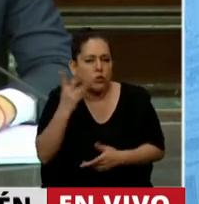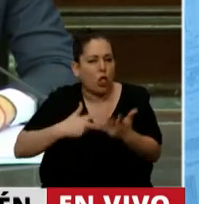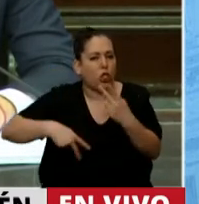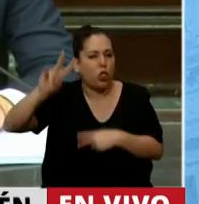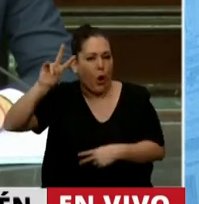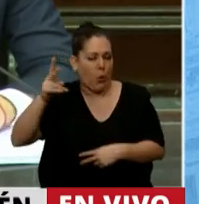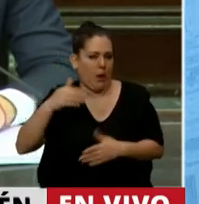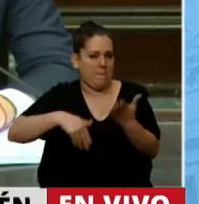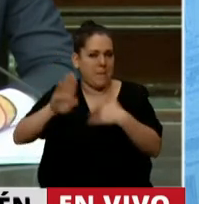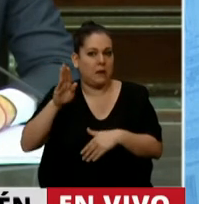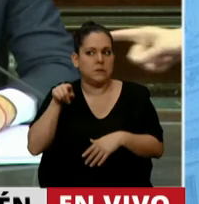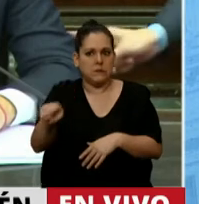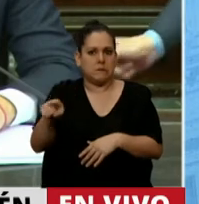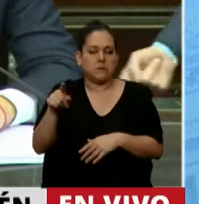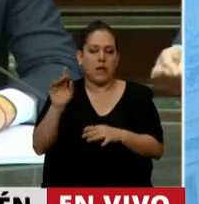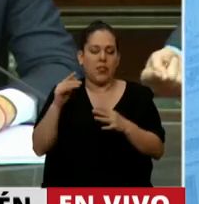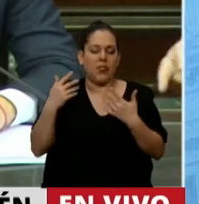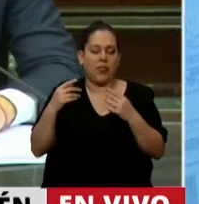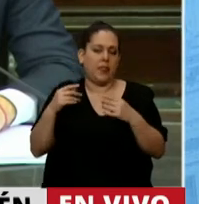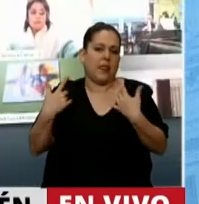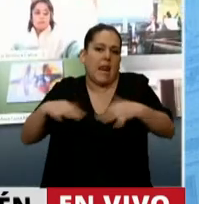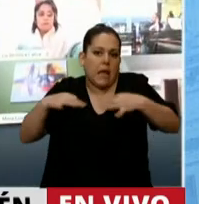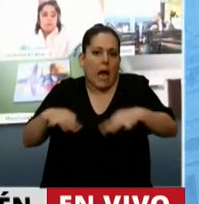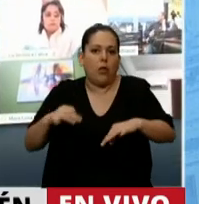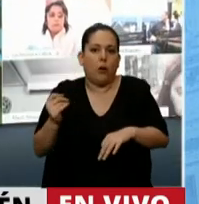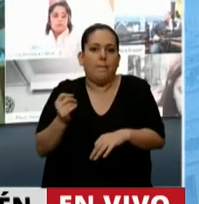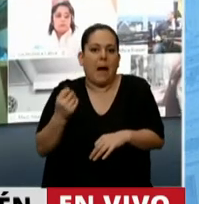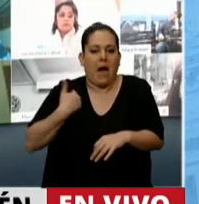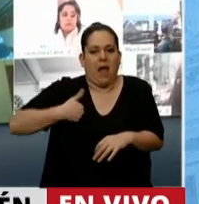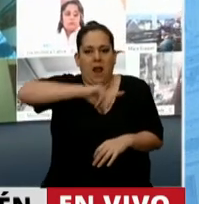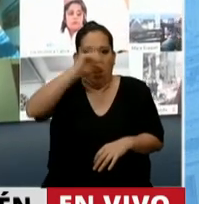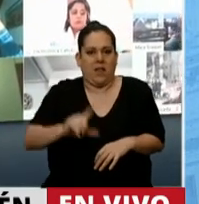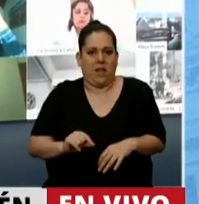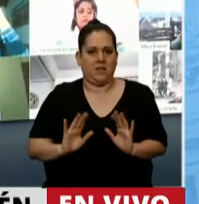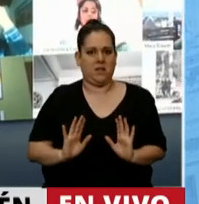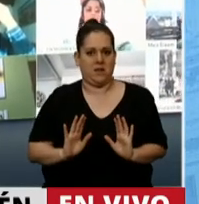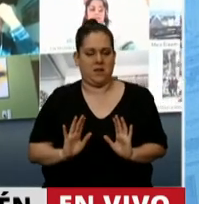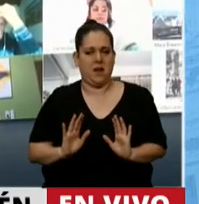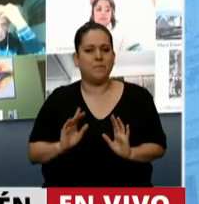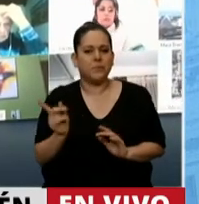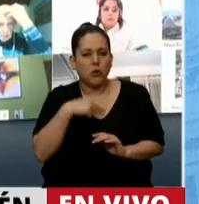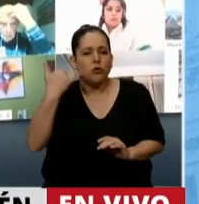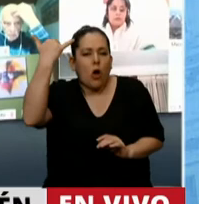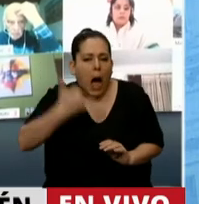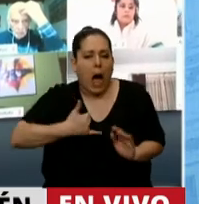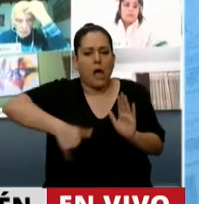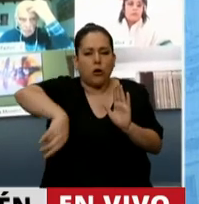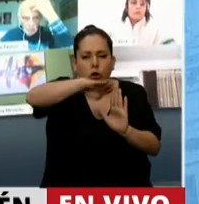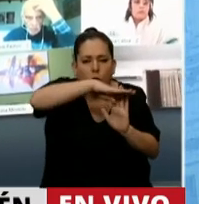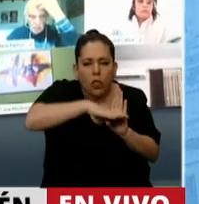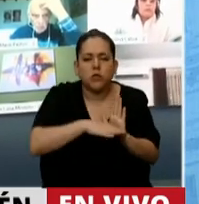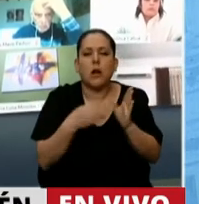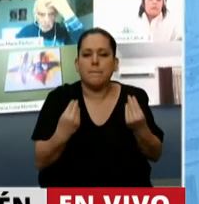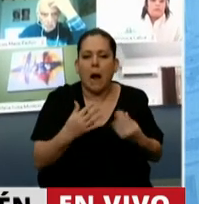puede convertir en el talón de Aquiles de la Administración Nacional. Señor Jefe de Gabinete, tenemos todas las condiciones para